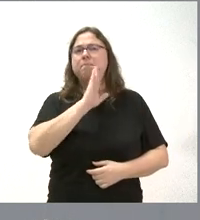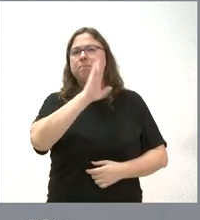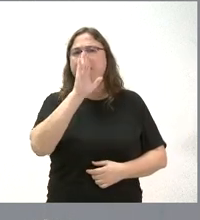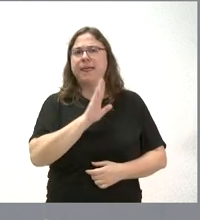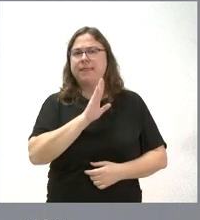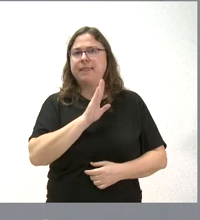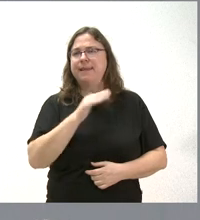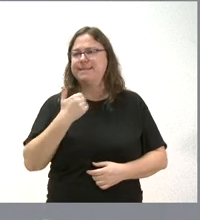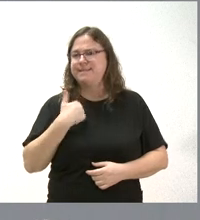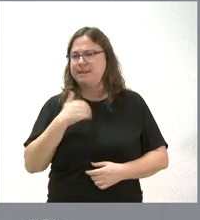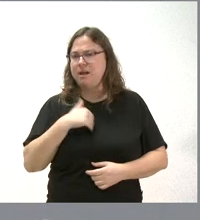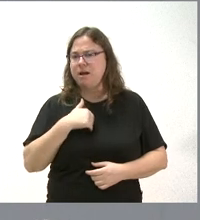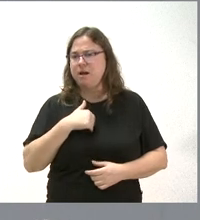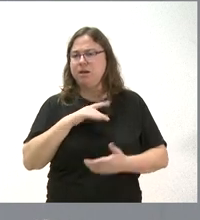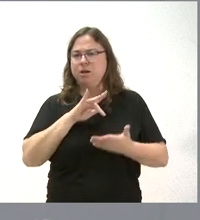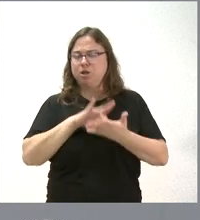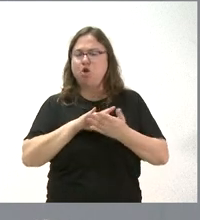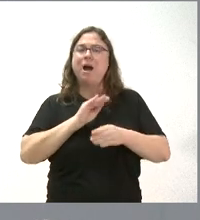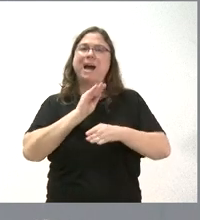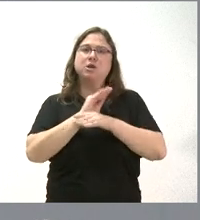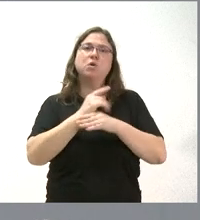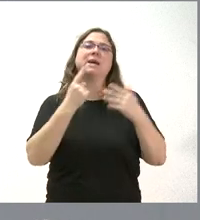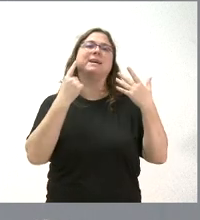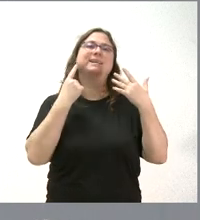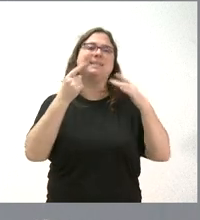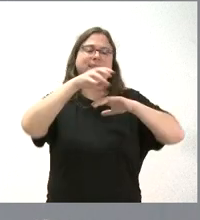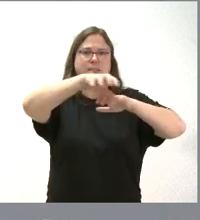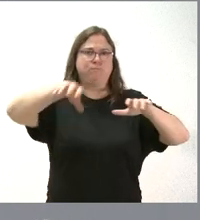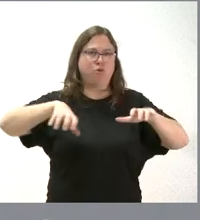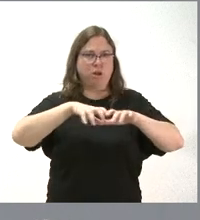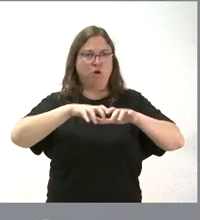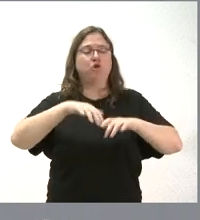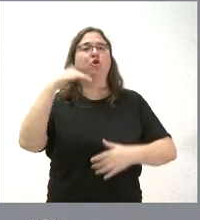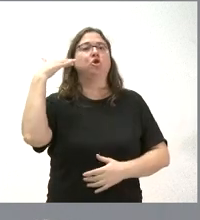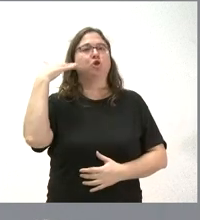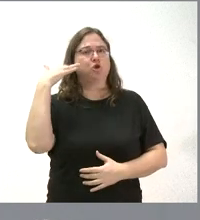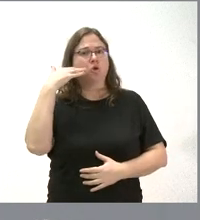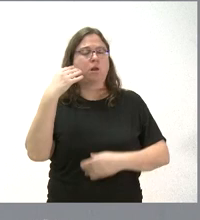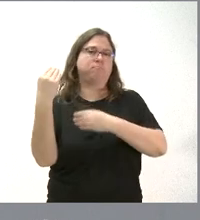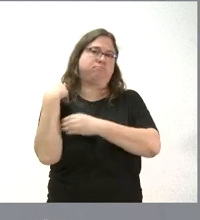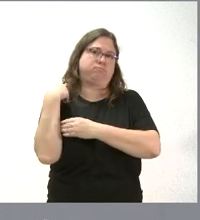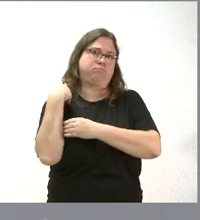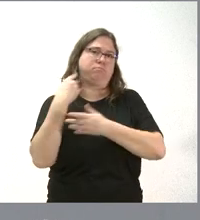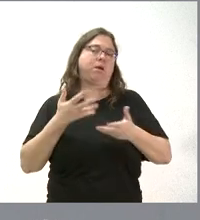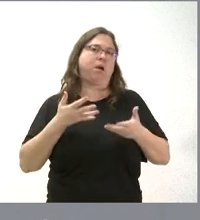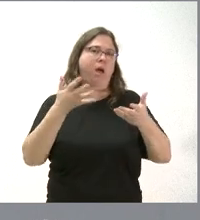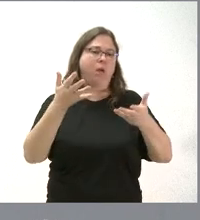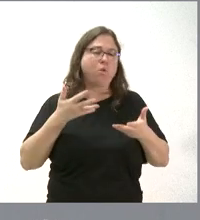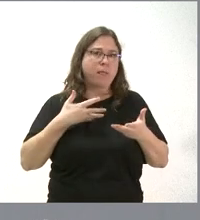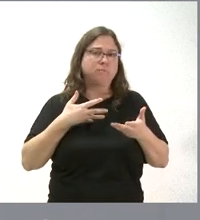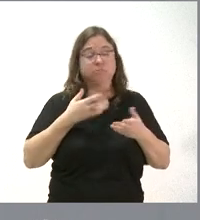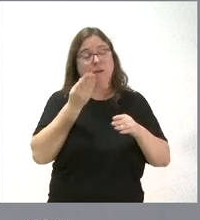ya se han abordado la ayuda a seis polígonos empresariales en la provincia de Soria que han solicitado esta ayuda en el ámbito local.